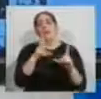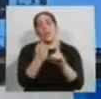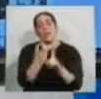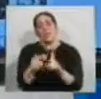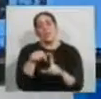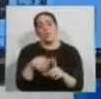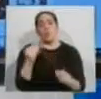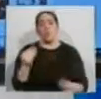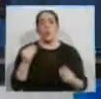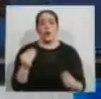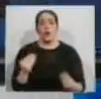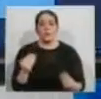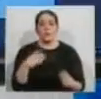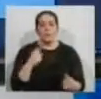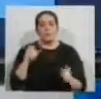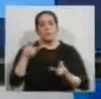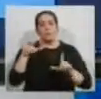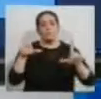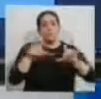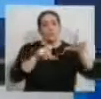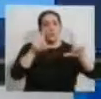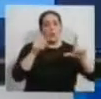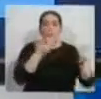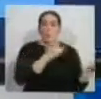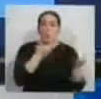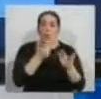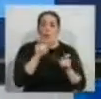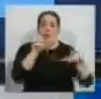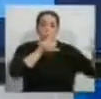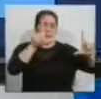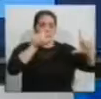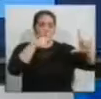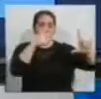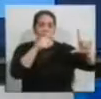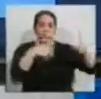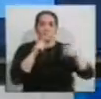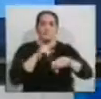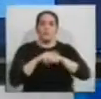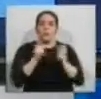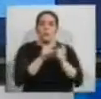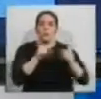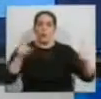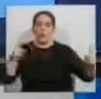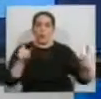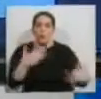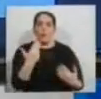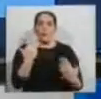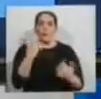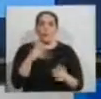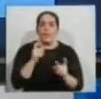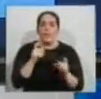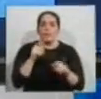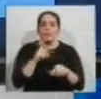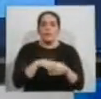Acá les voy a mostrar algunos de los mejores, los más logrados, mucho más largos, pero le podés aumentar la velocidad. Y además tiene un